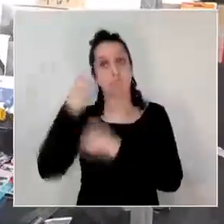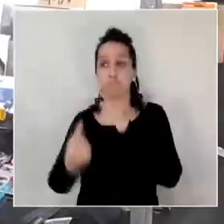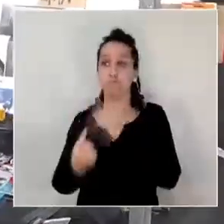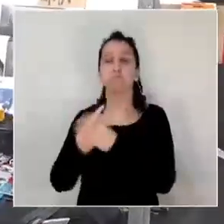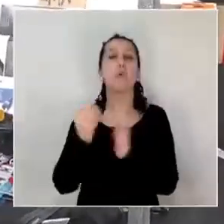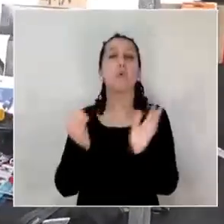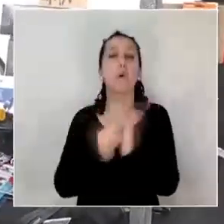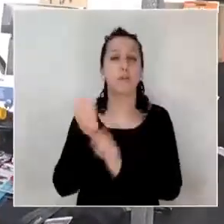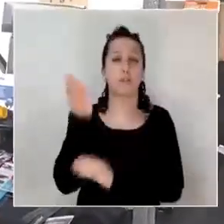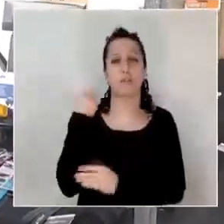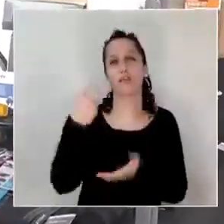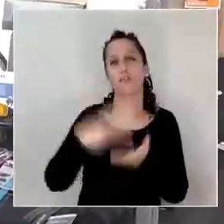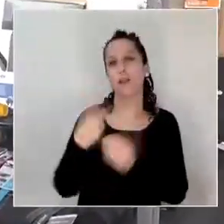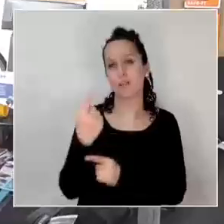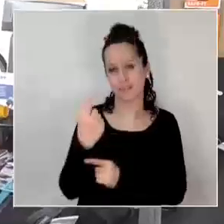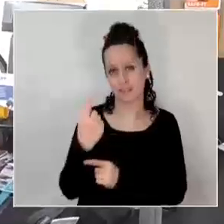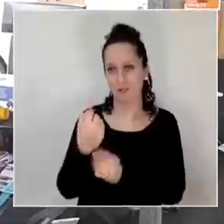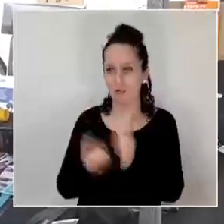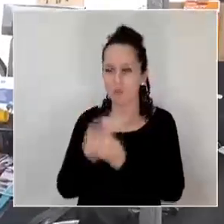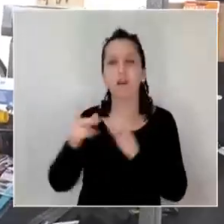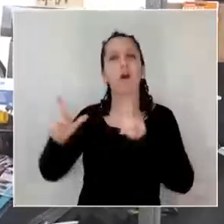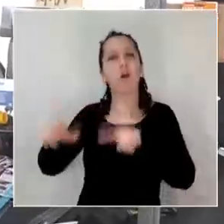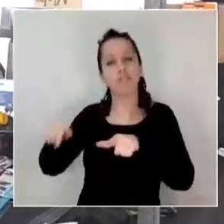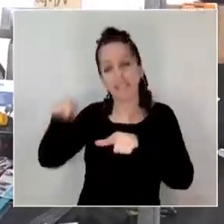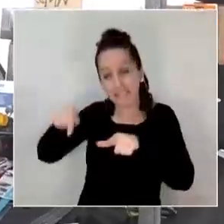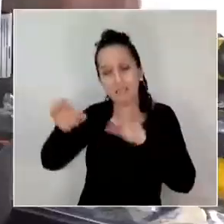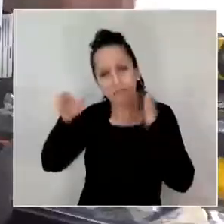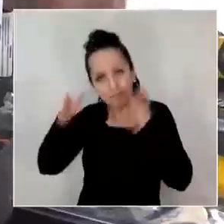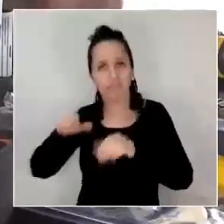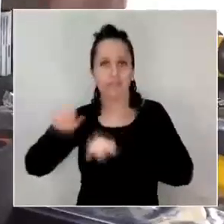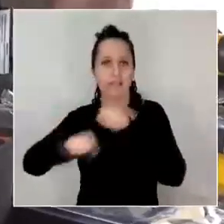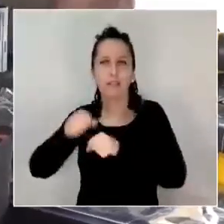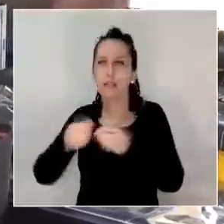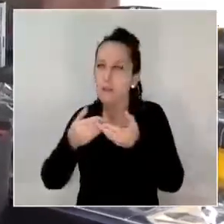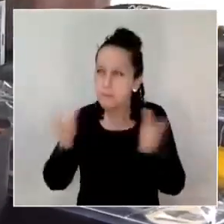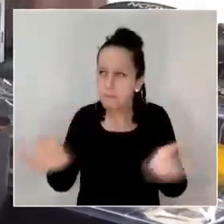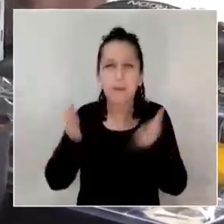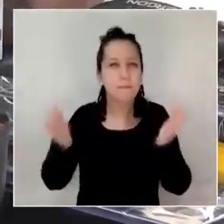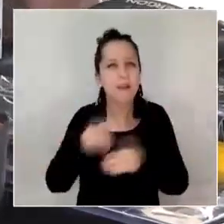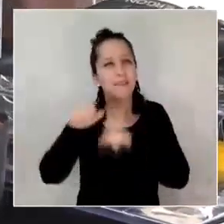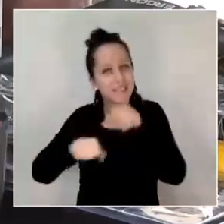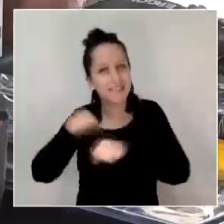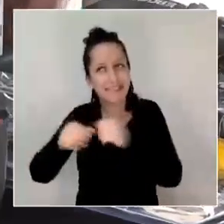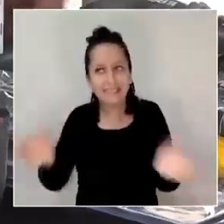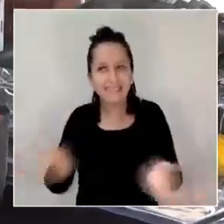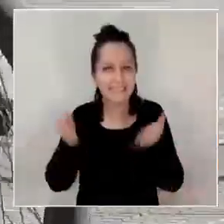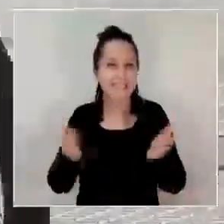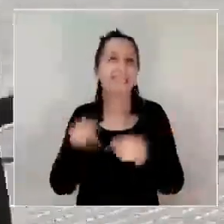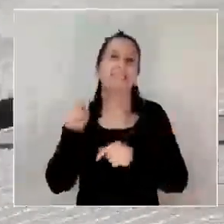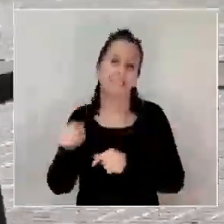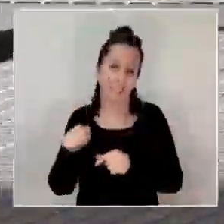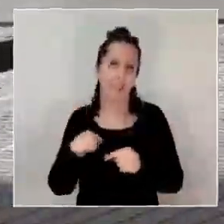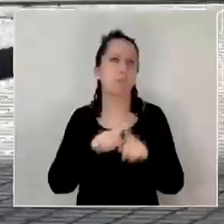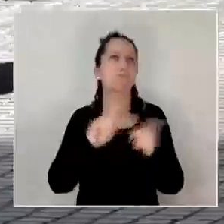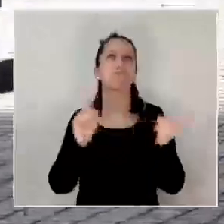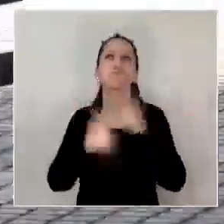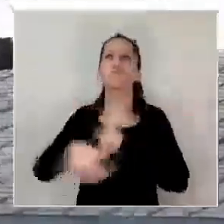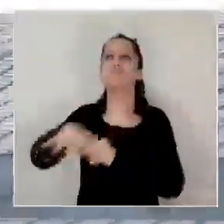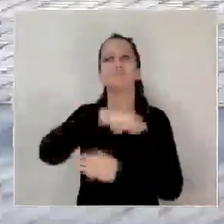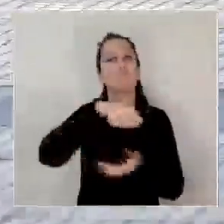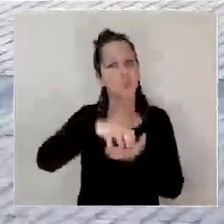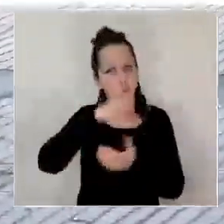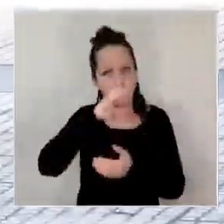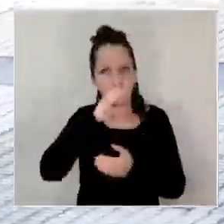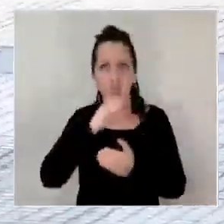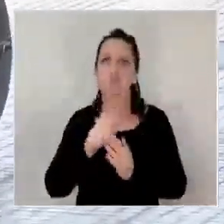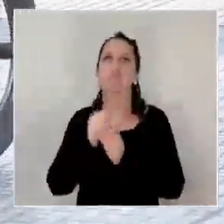en el año 2011 ha trabajado para que cada vez más personas se movilicen en bici, transformando así a Concepción como una ciudad